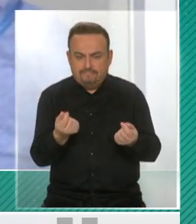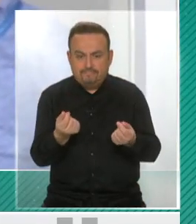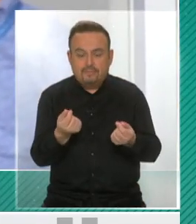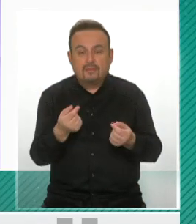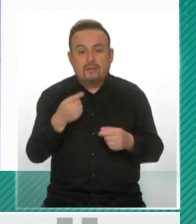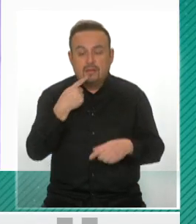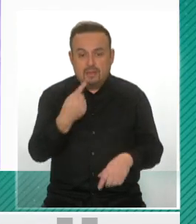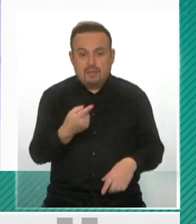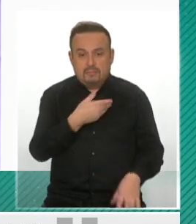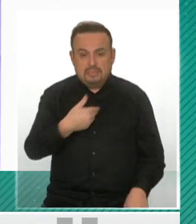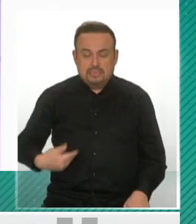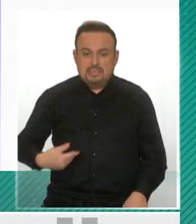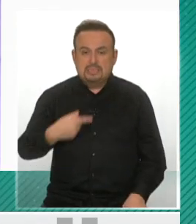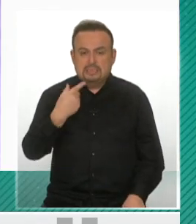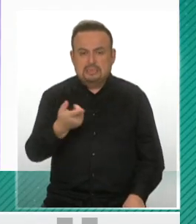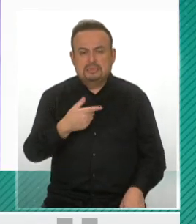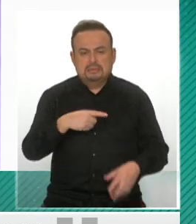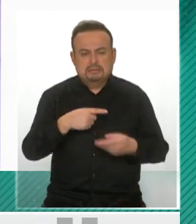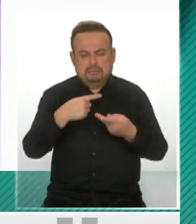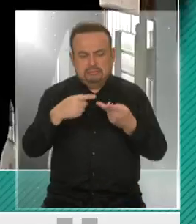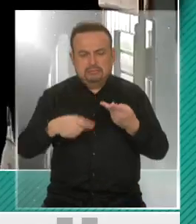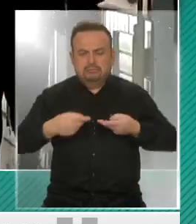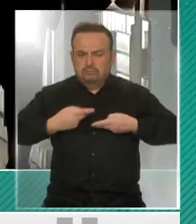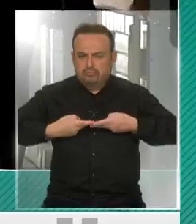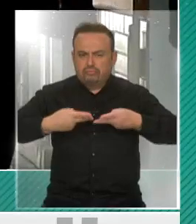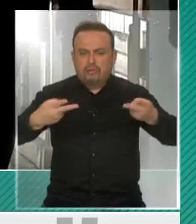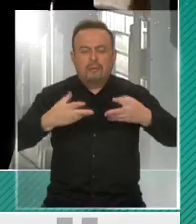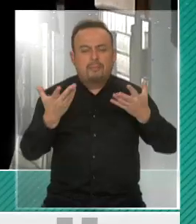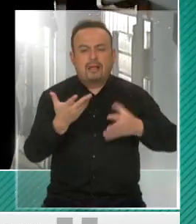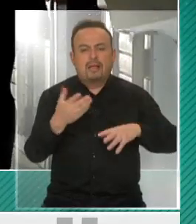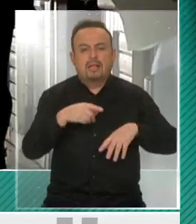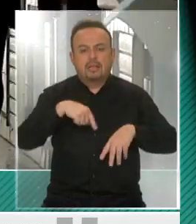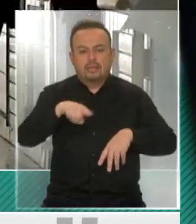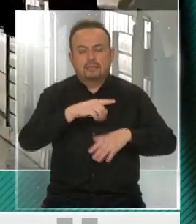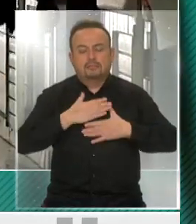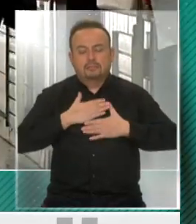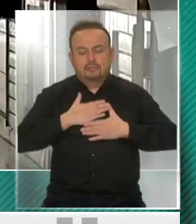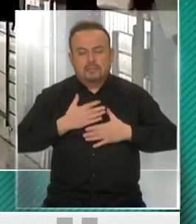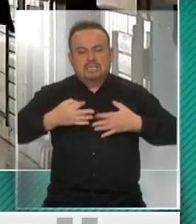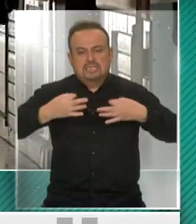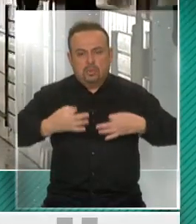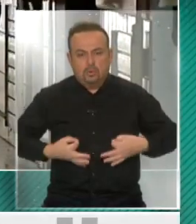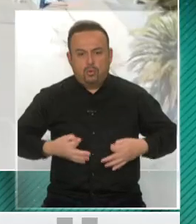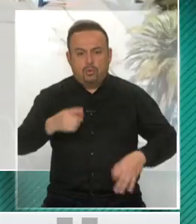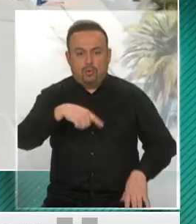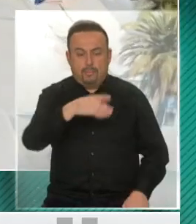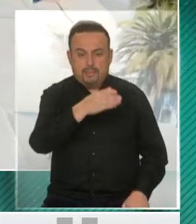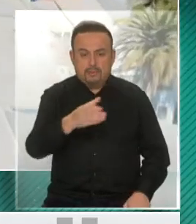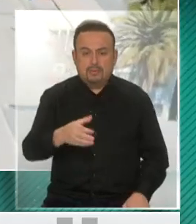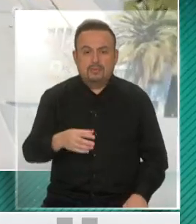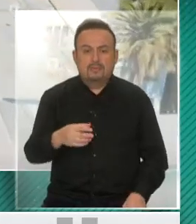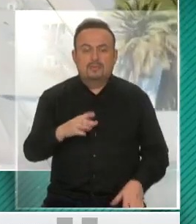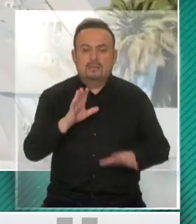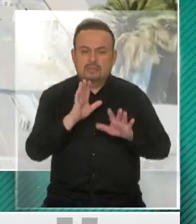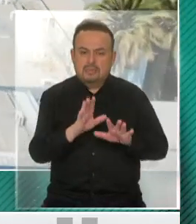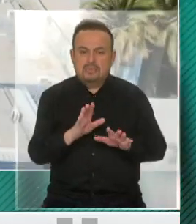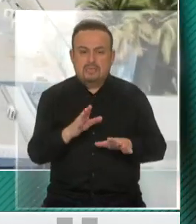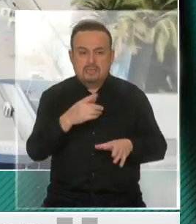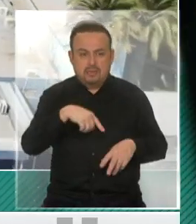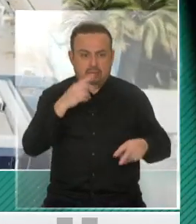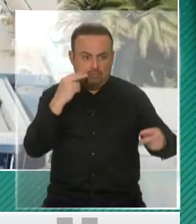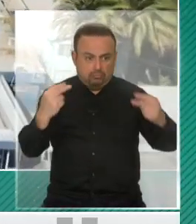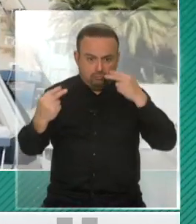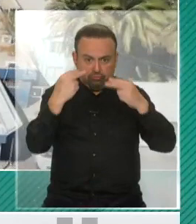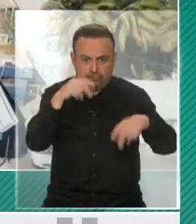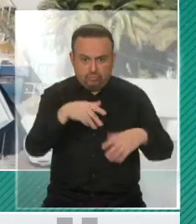colaboración, se anunciaron un conjunto de medidas precisamente para darle certezas a todas las personas a quienes nos están viendo en este